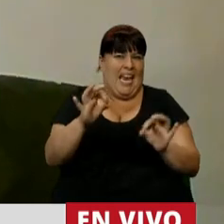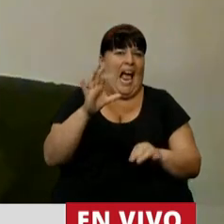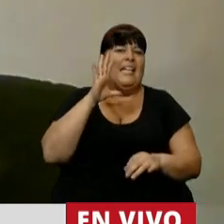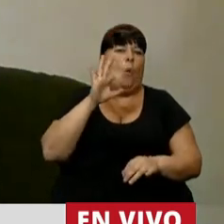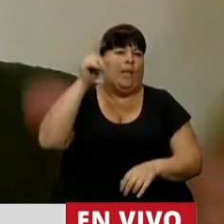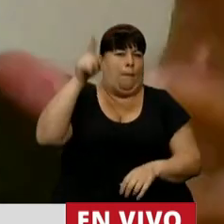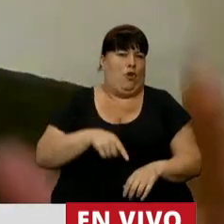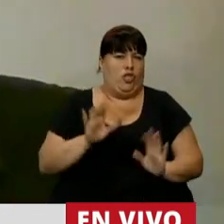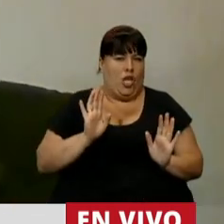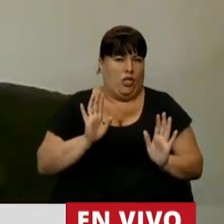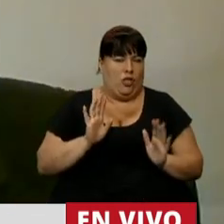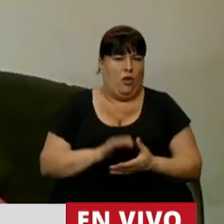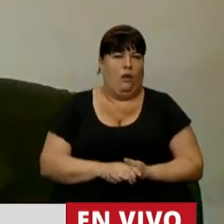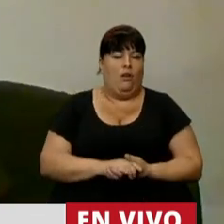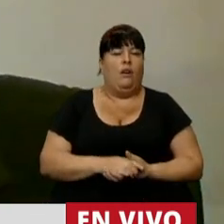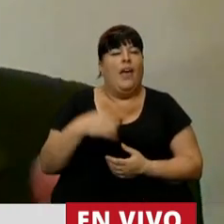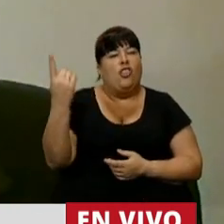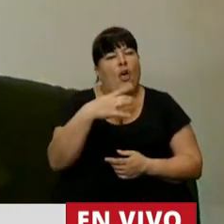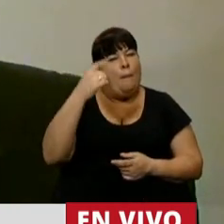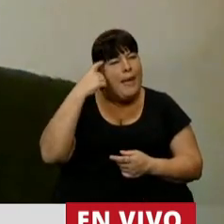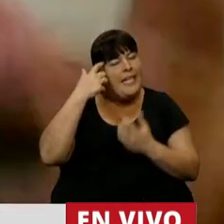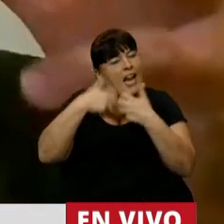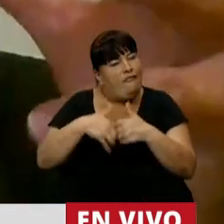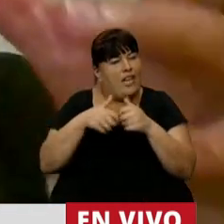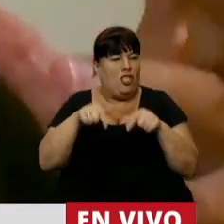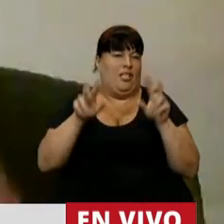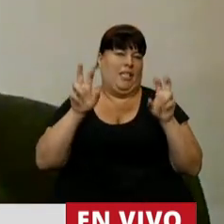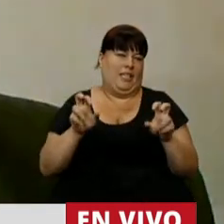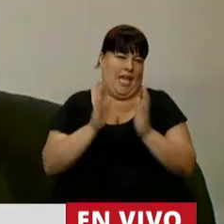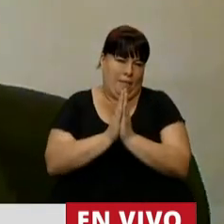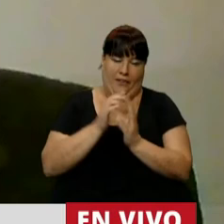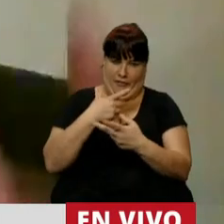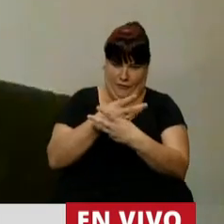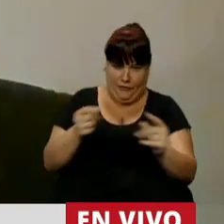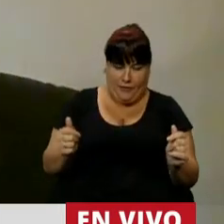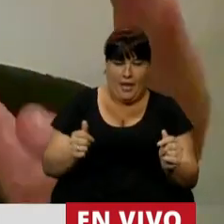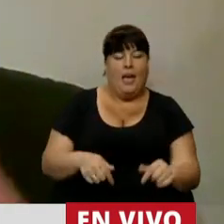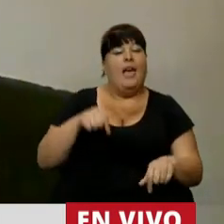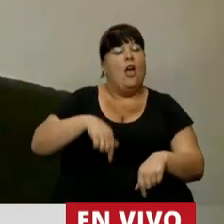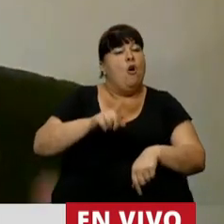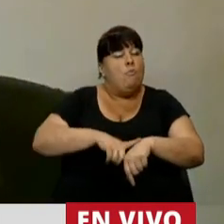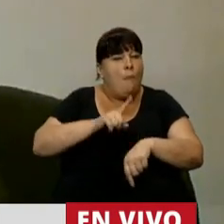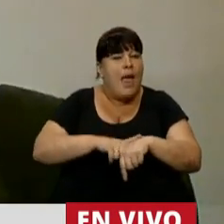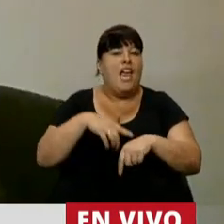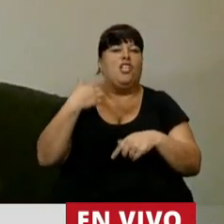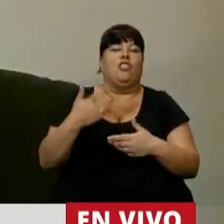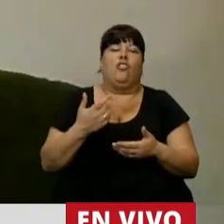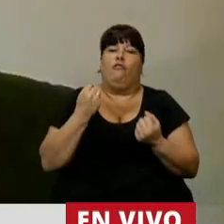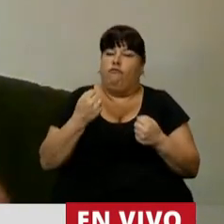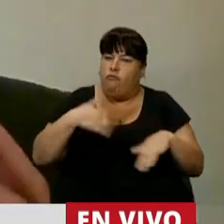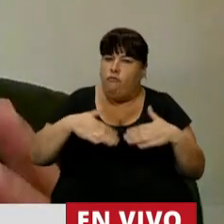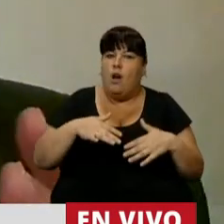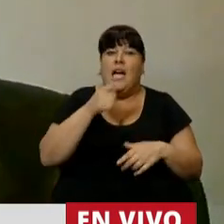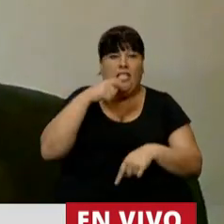del 50% que nos llame a la reflexión esto señor presidente y cierro estamos ante una opción de hierro